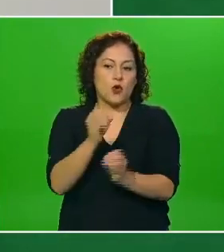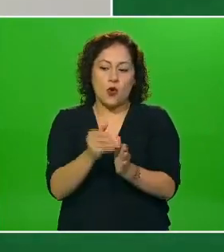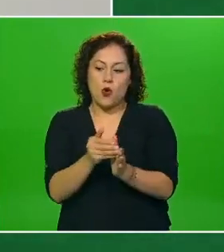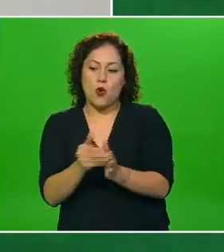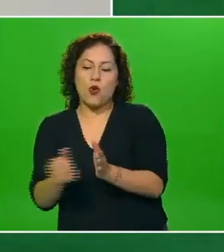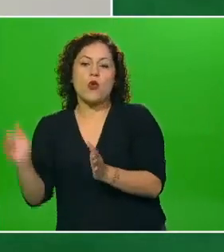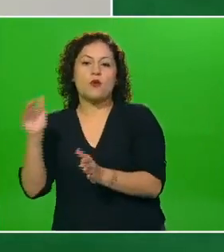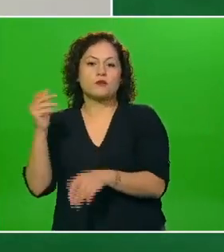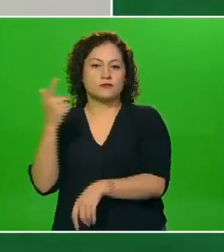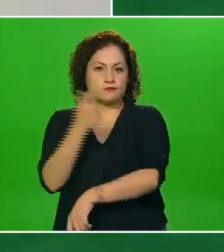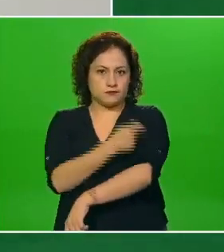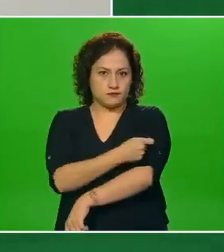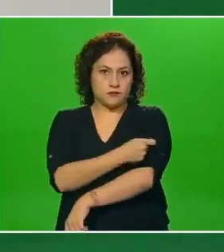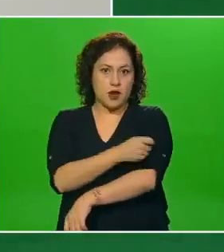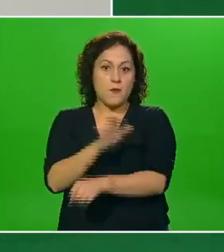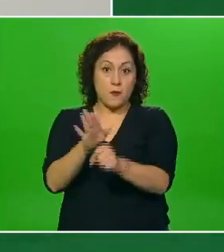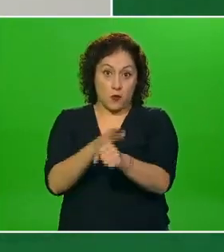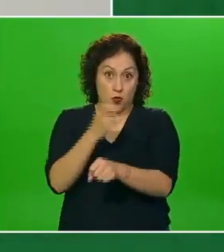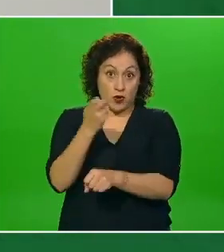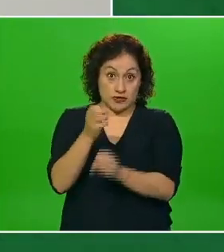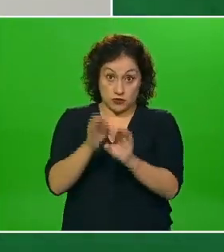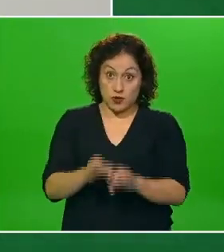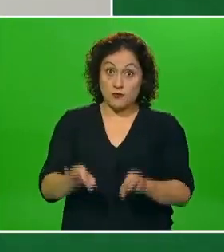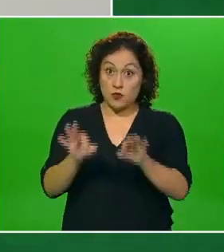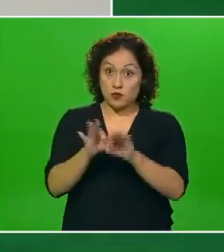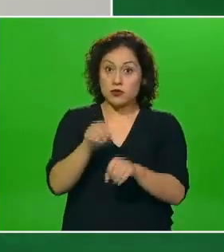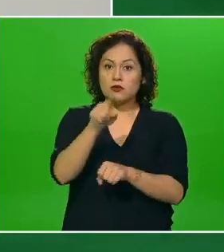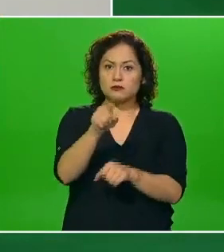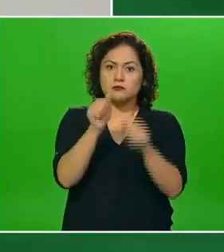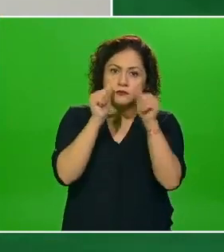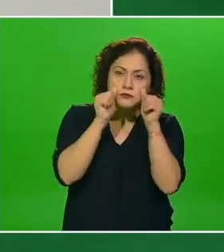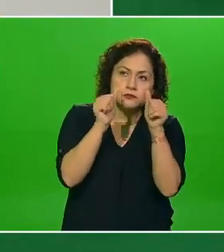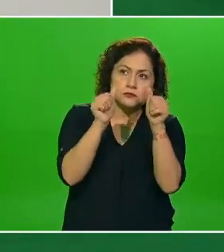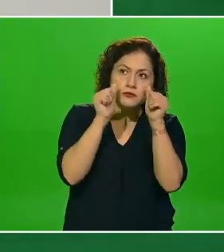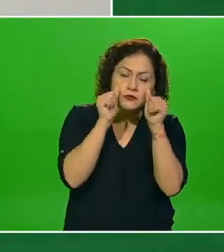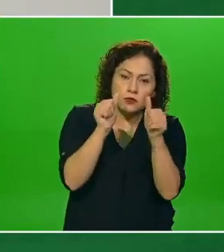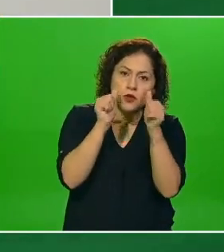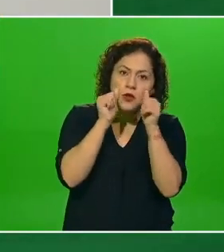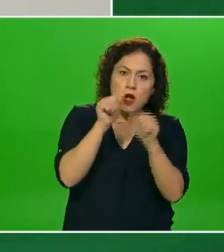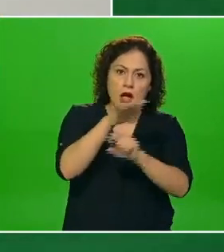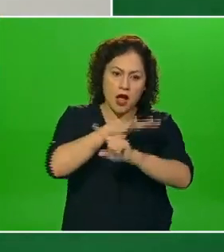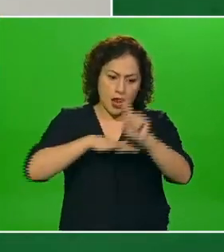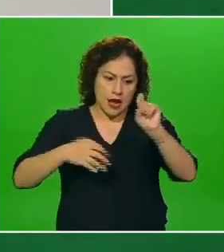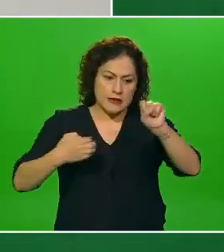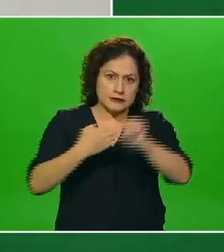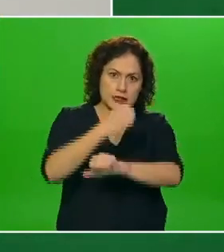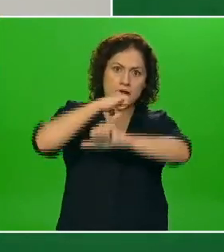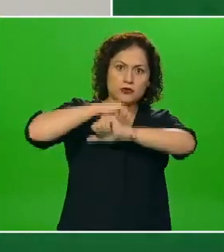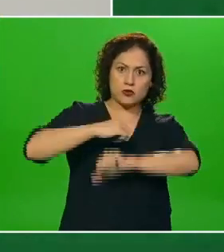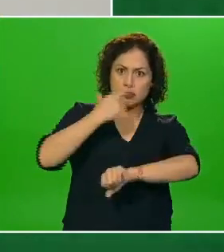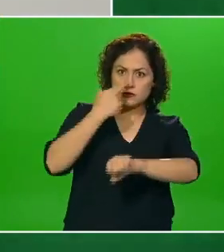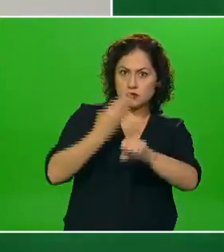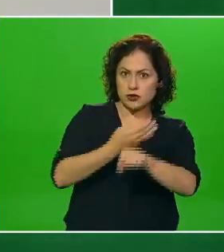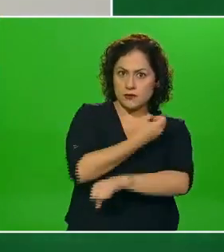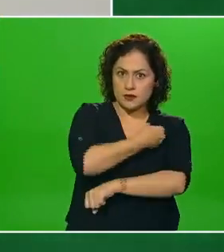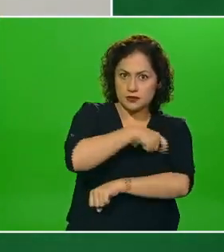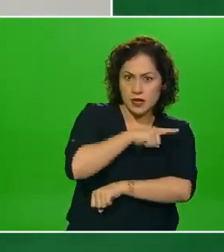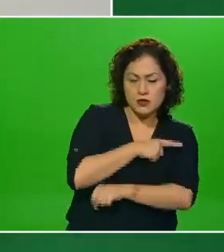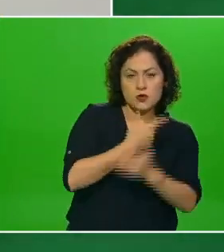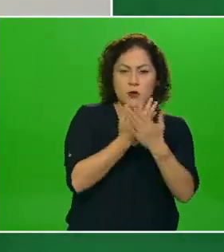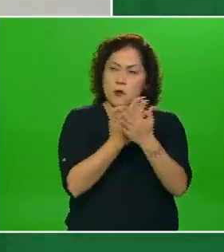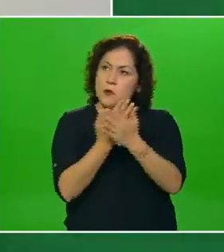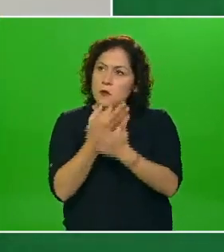temporalidad entonces es importante si estar atentos en sus localidades en sus municipios a